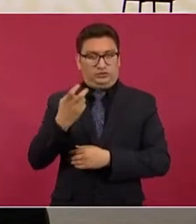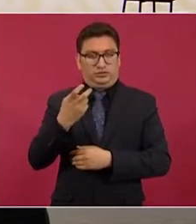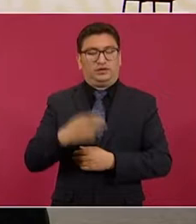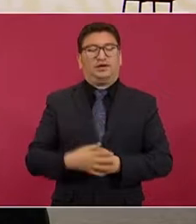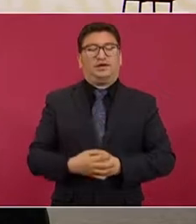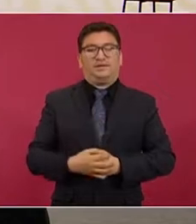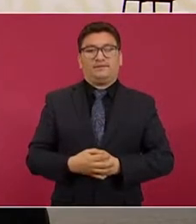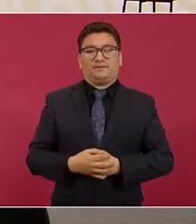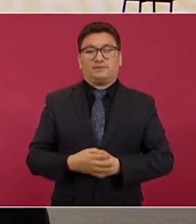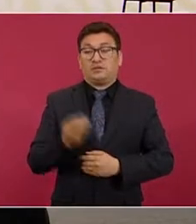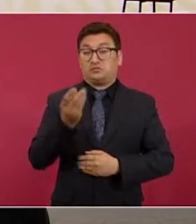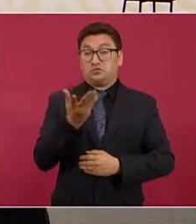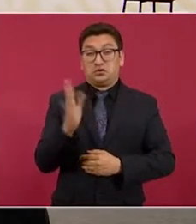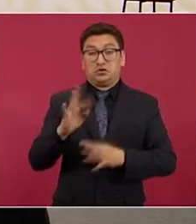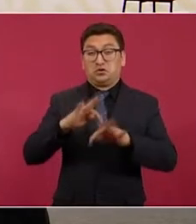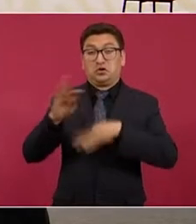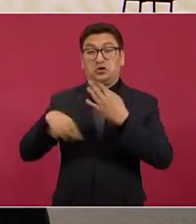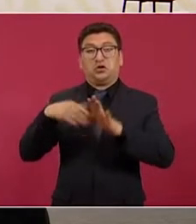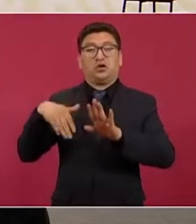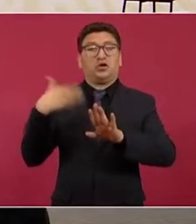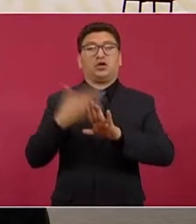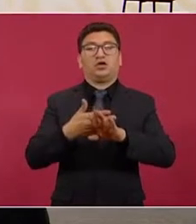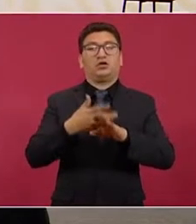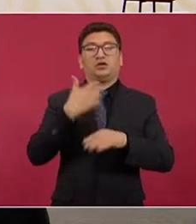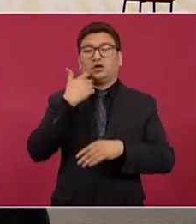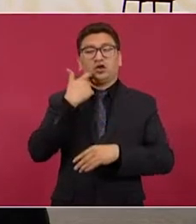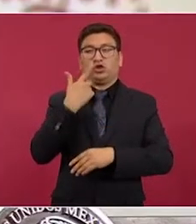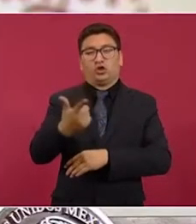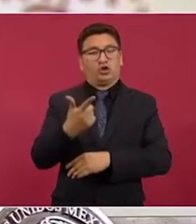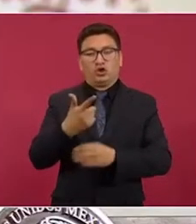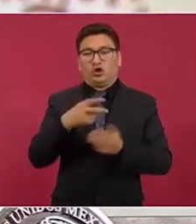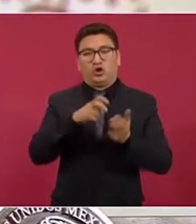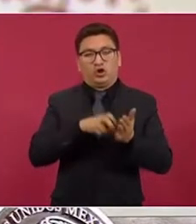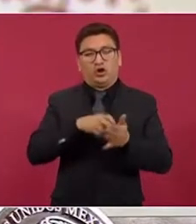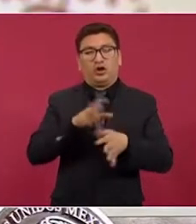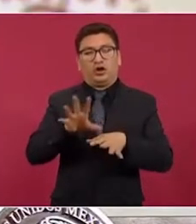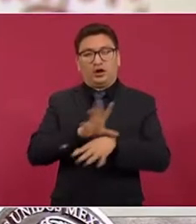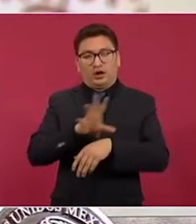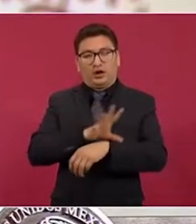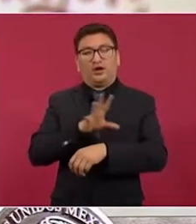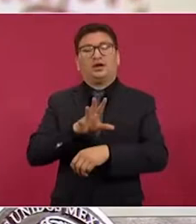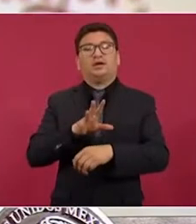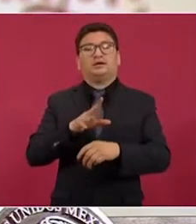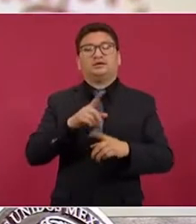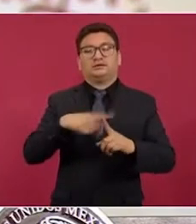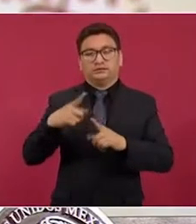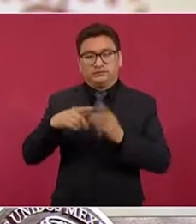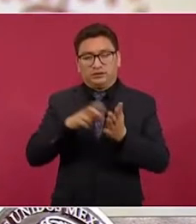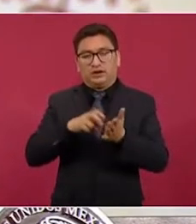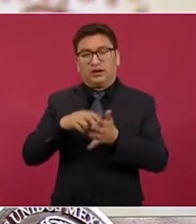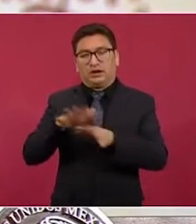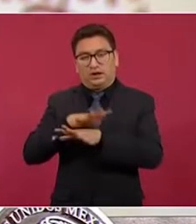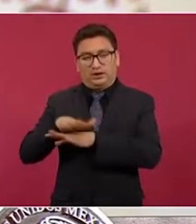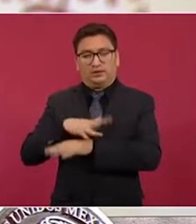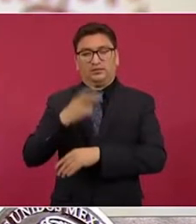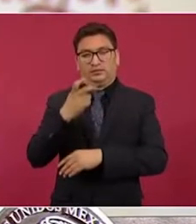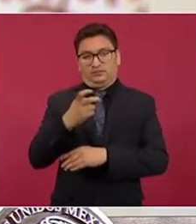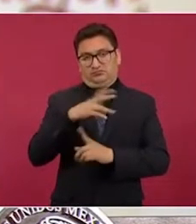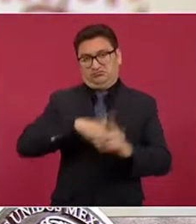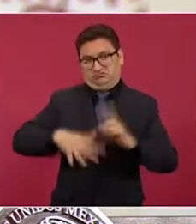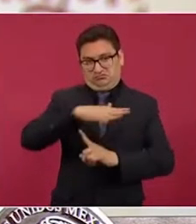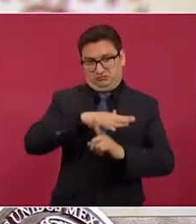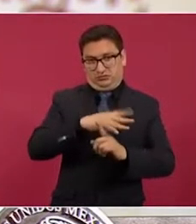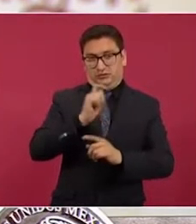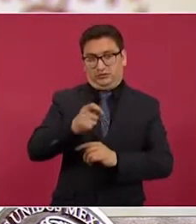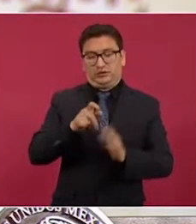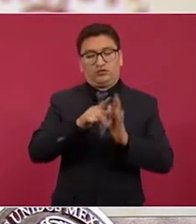ellas están en contra de la Reforma Eléctrica, ese es el contexto. En primer lugar, la nota dice